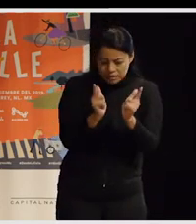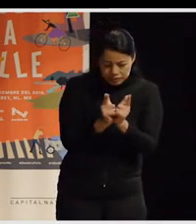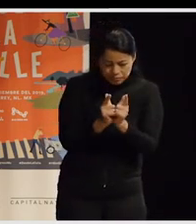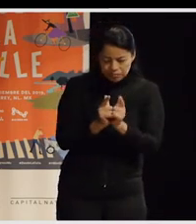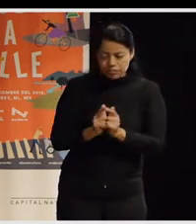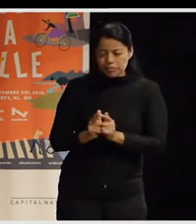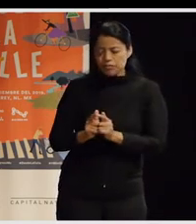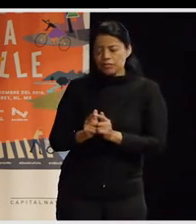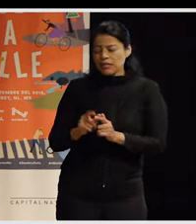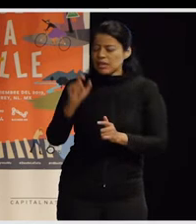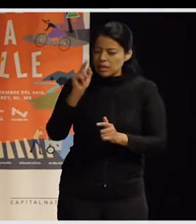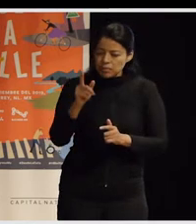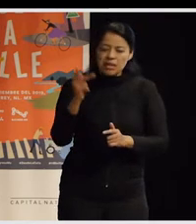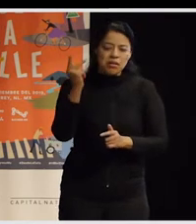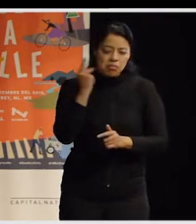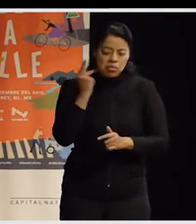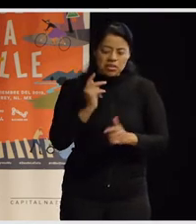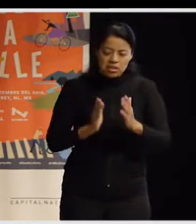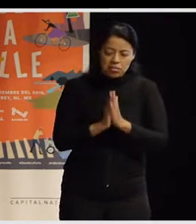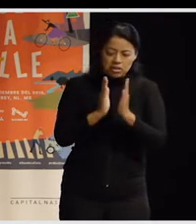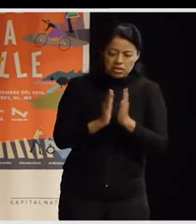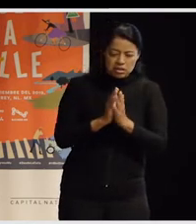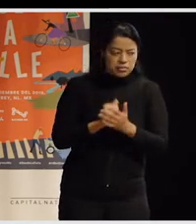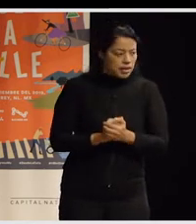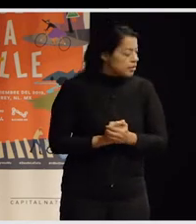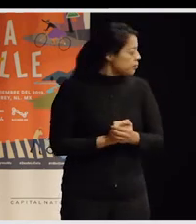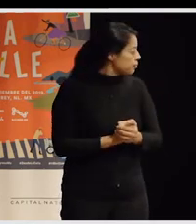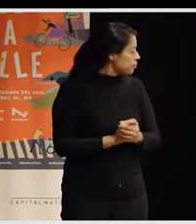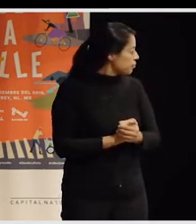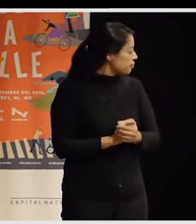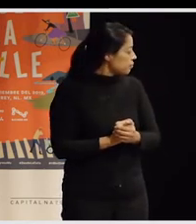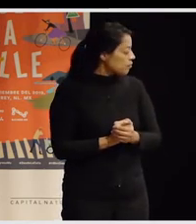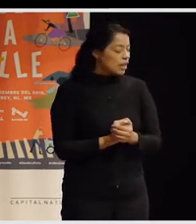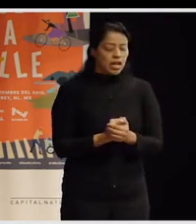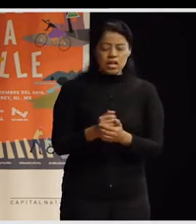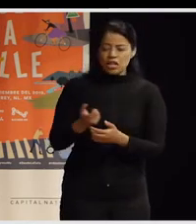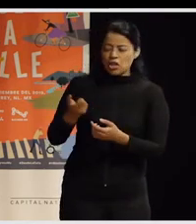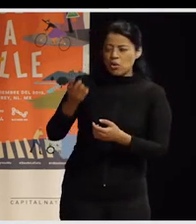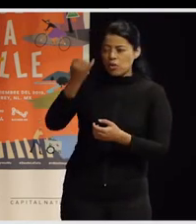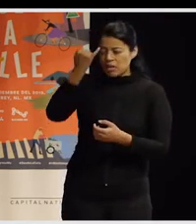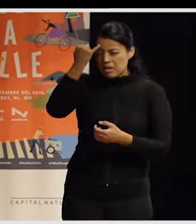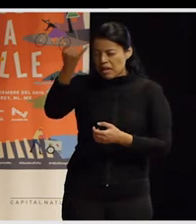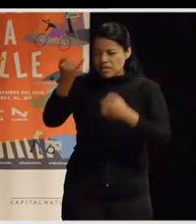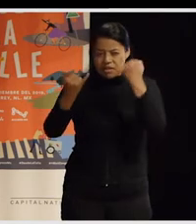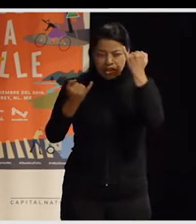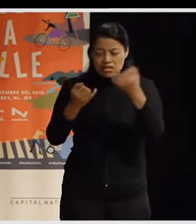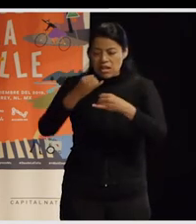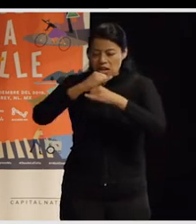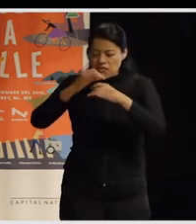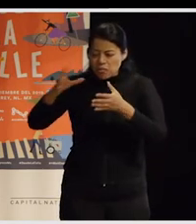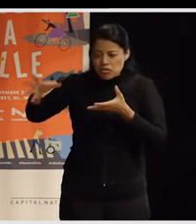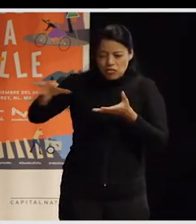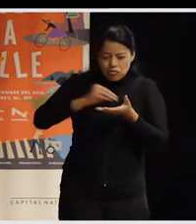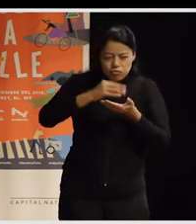técnica del ayuntamiento y política, ¿no? Entonces, todos ellos se iban recogiendo un montón de información y una de las, digamos, herramientas fue